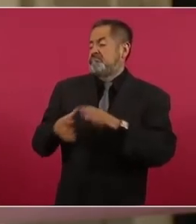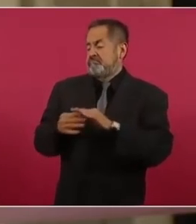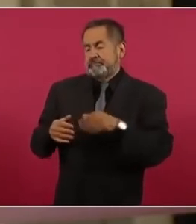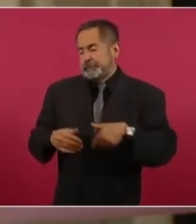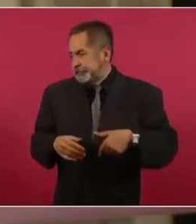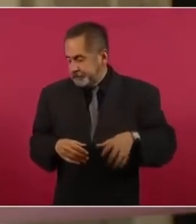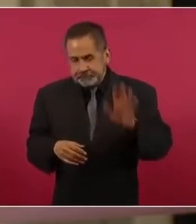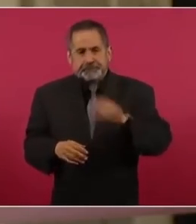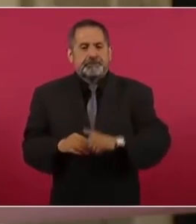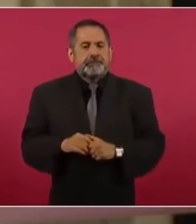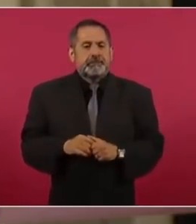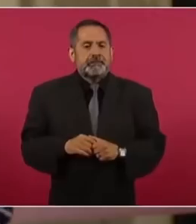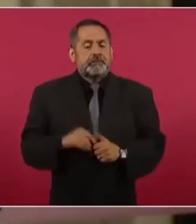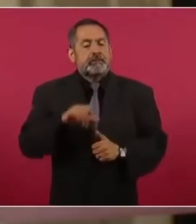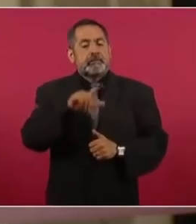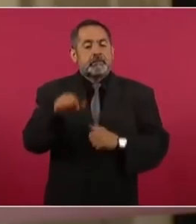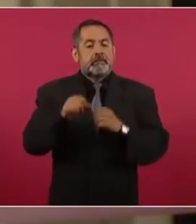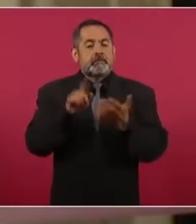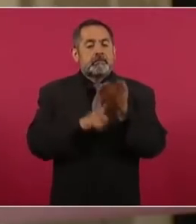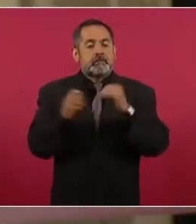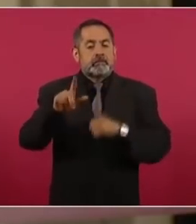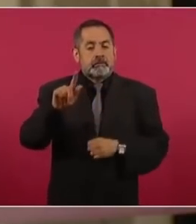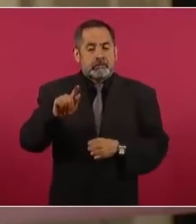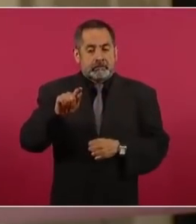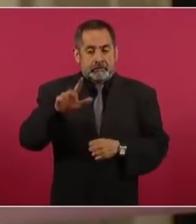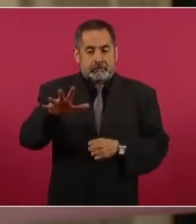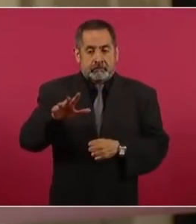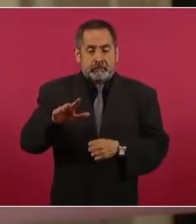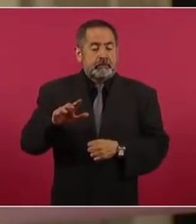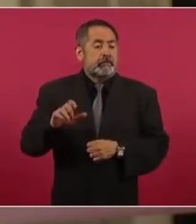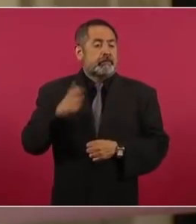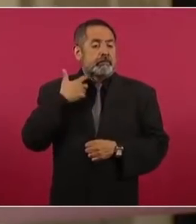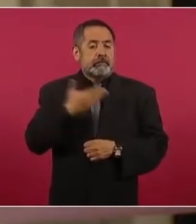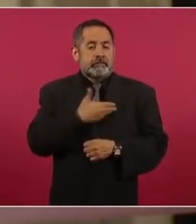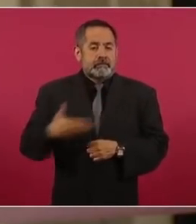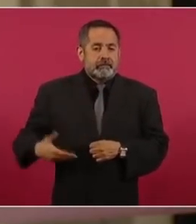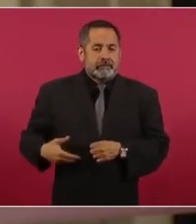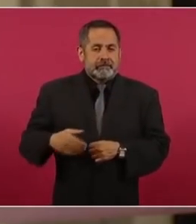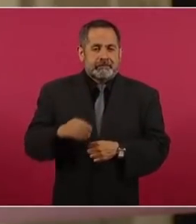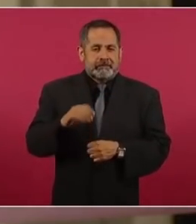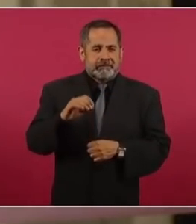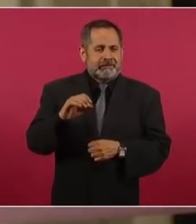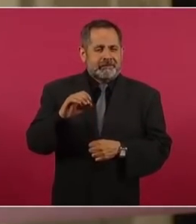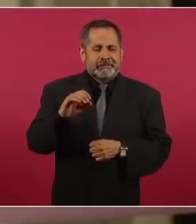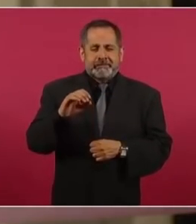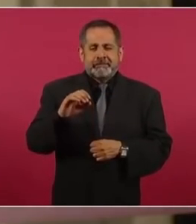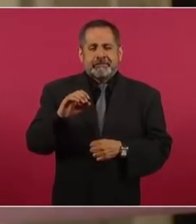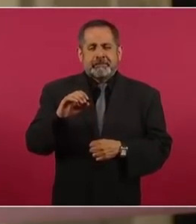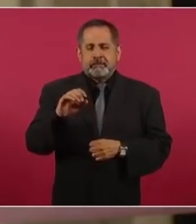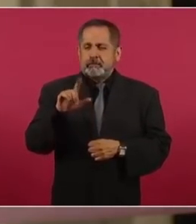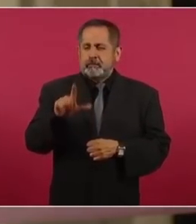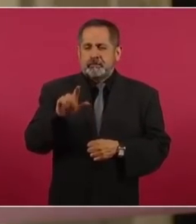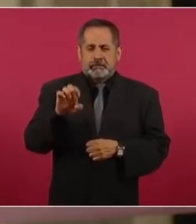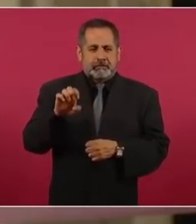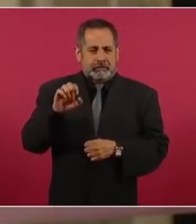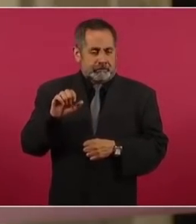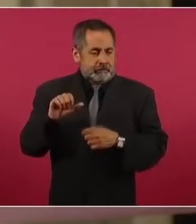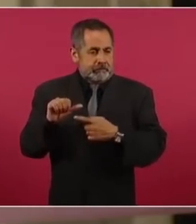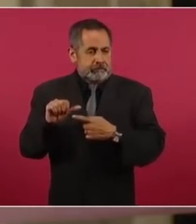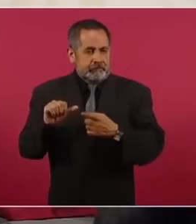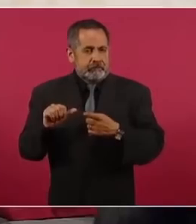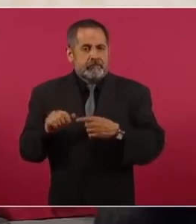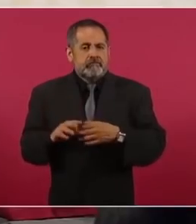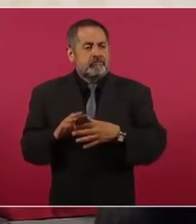agua. En 1975 el presidente Echeverría dice, sionismo es racismo. Decreta